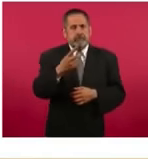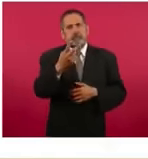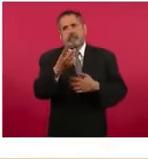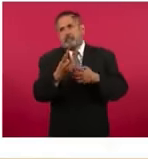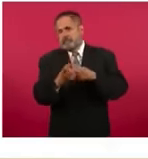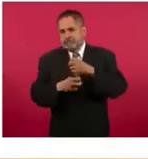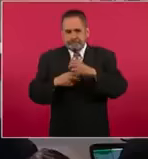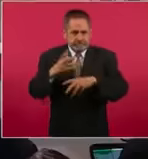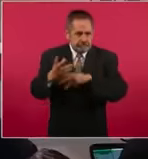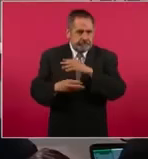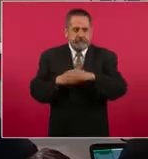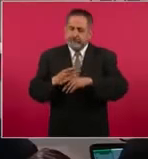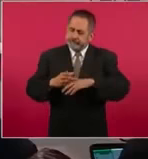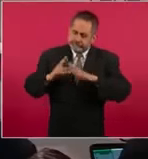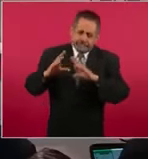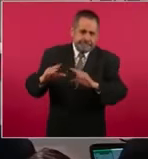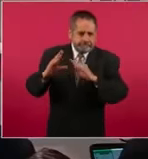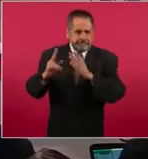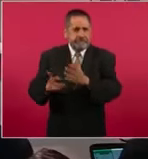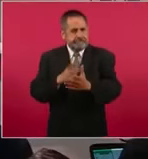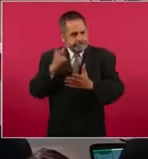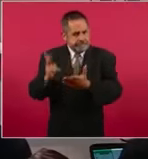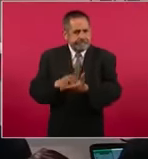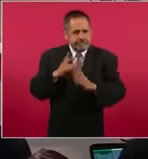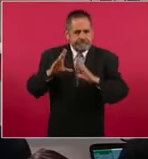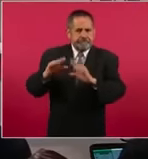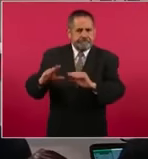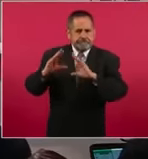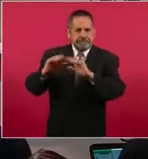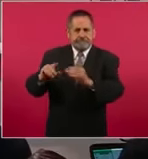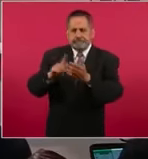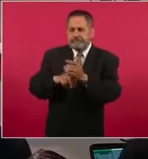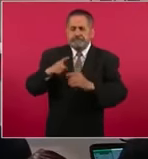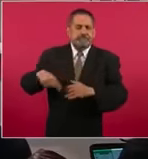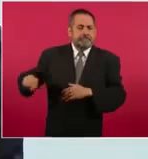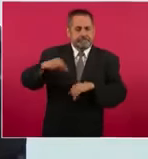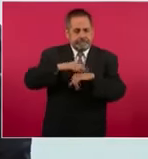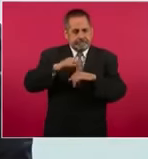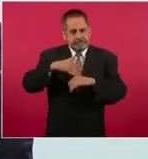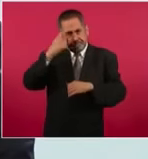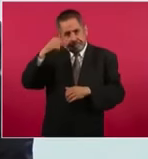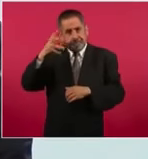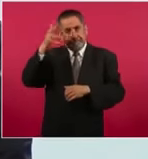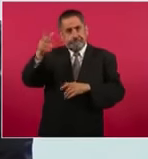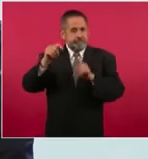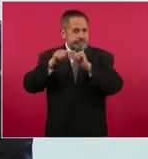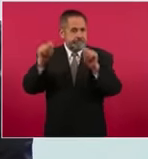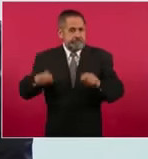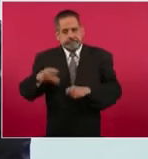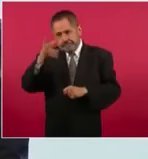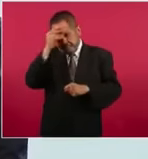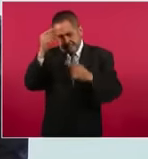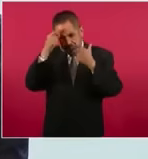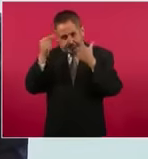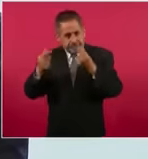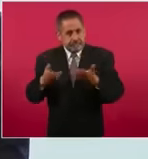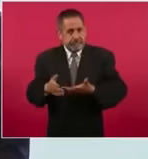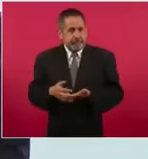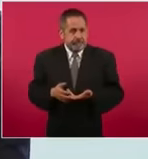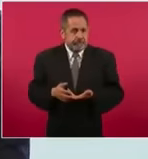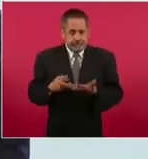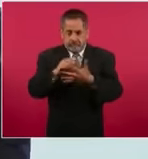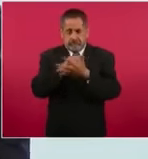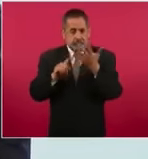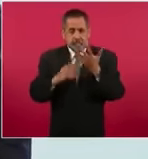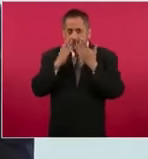recuperando esta capacidad de formar a estos médicos de estas especialidades. También simplemente de